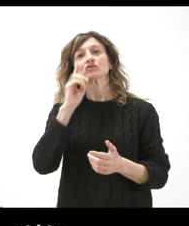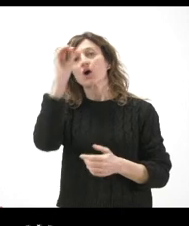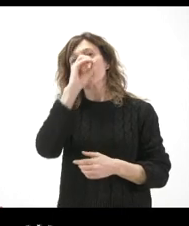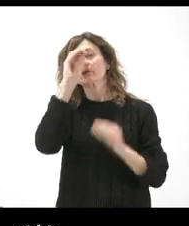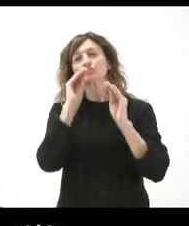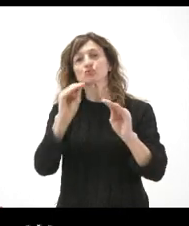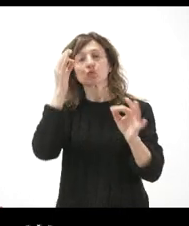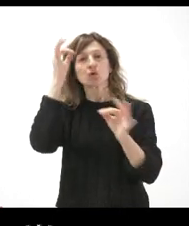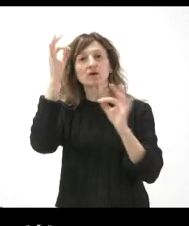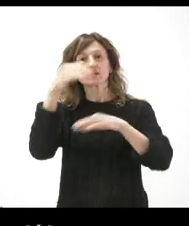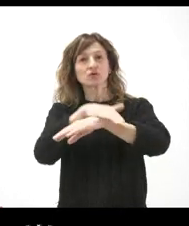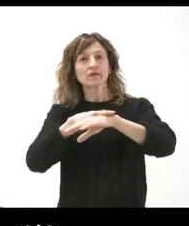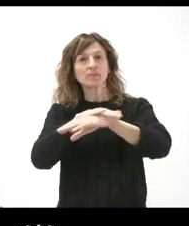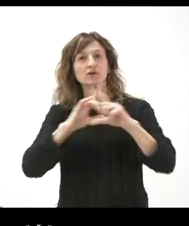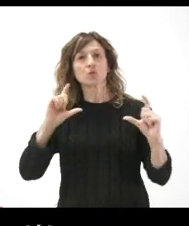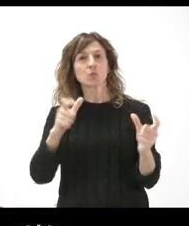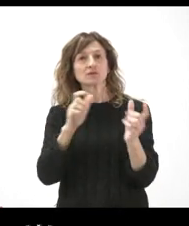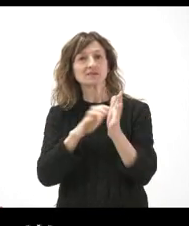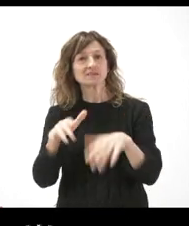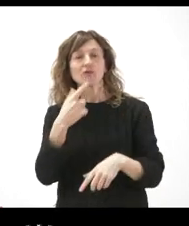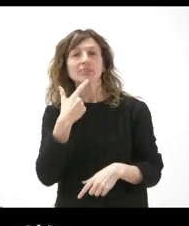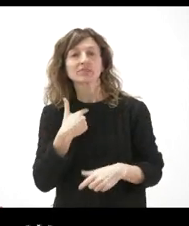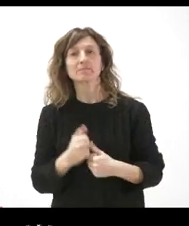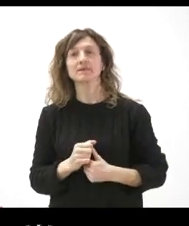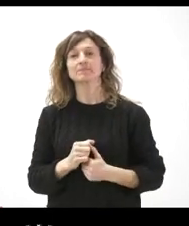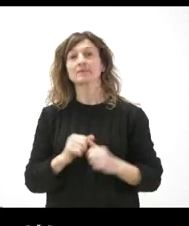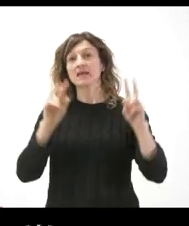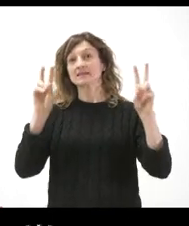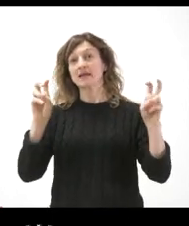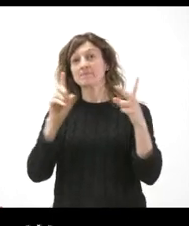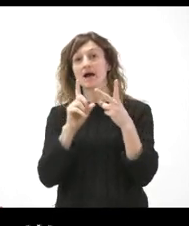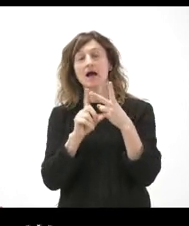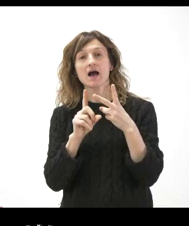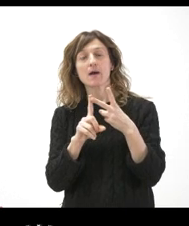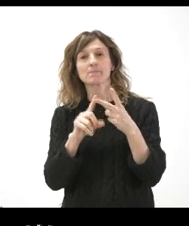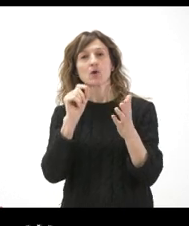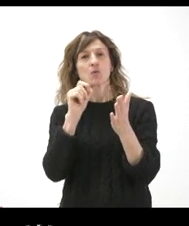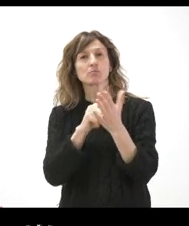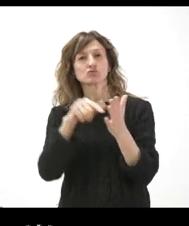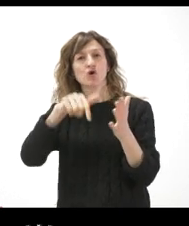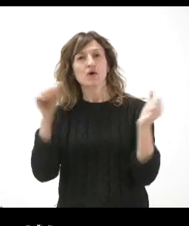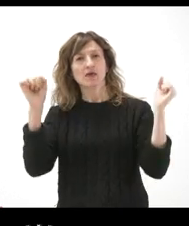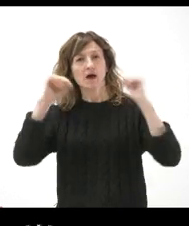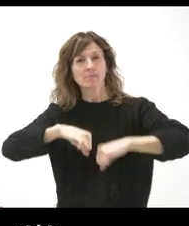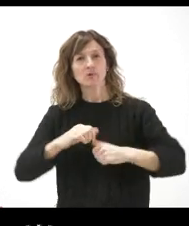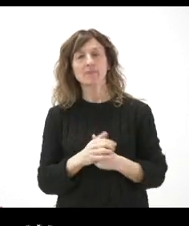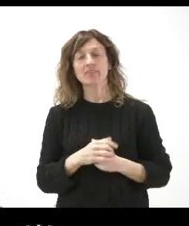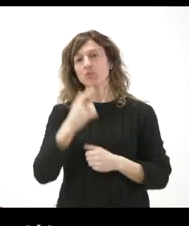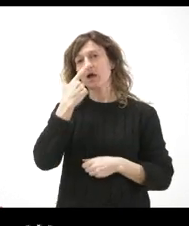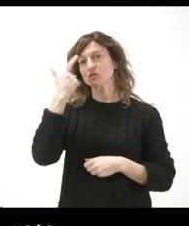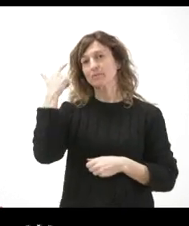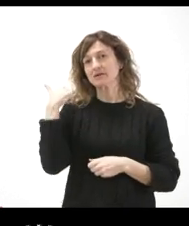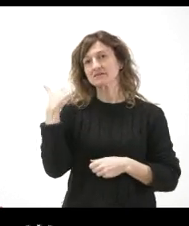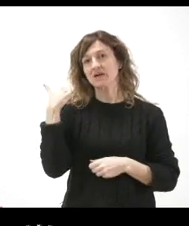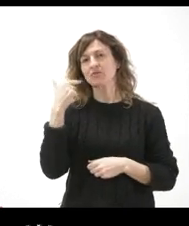del Gobierno de la Junta de Castilla y León. Y en relación con uno de los puntos aprobados hoy, el año pasado hubo una